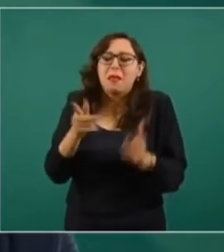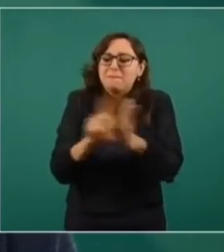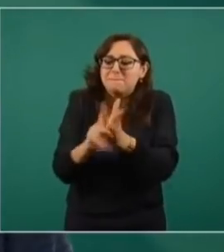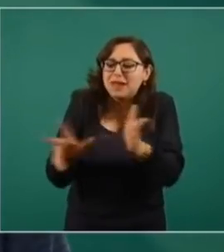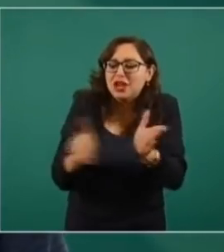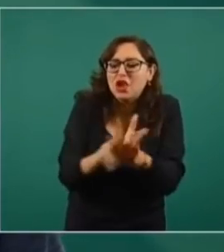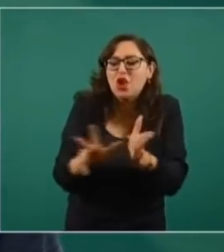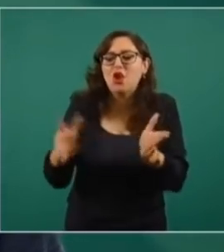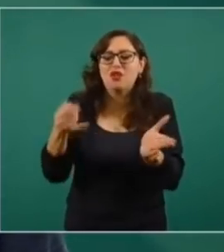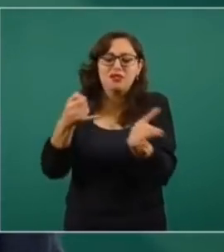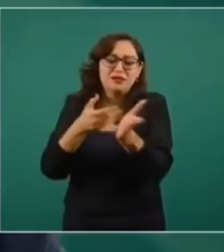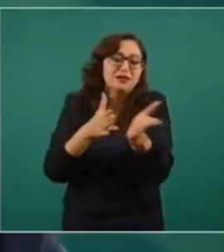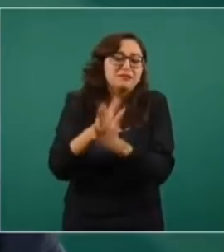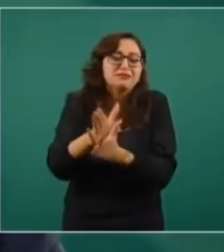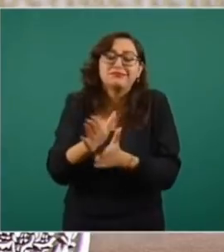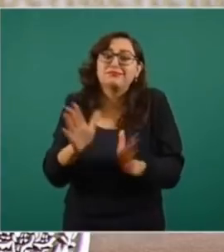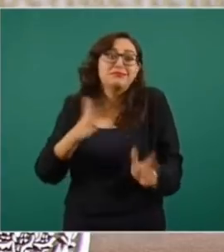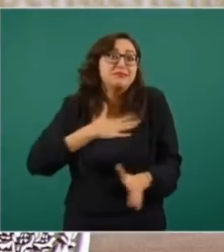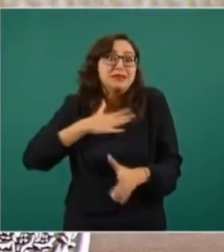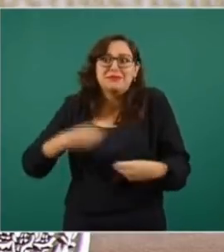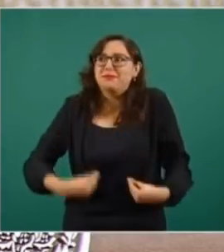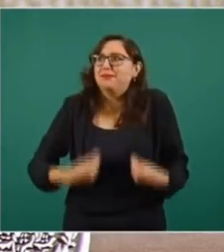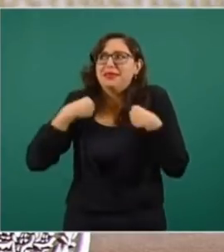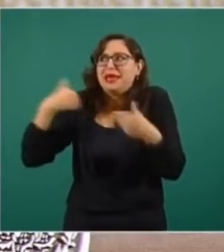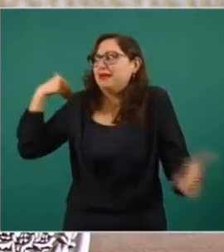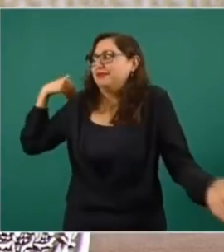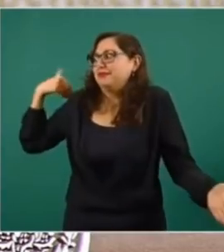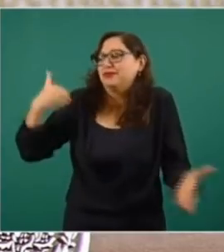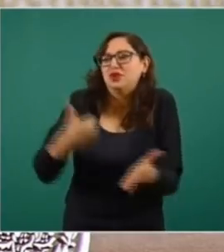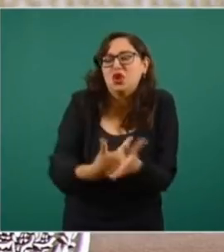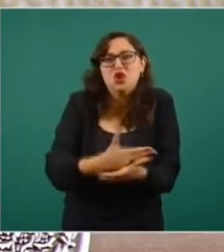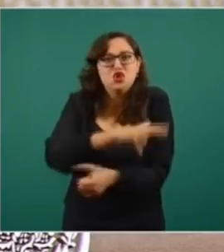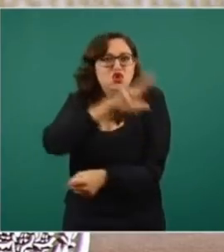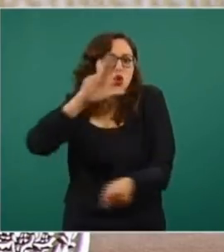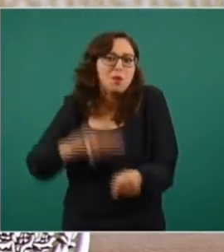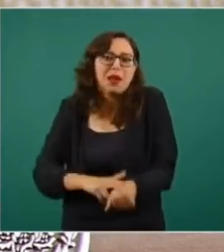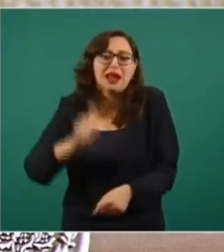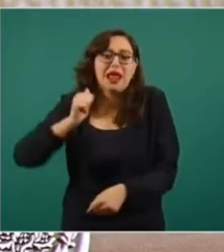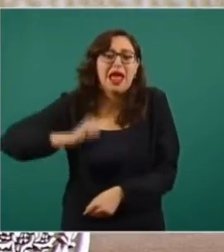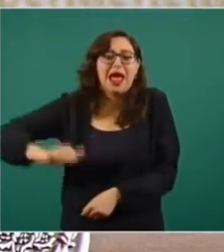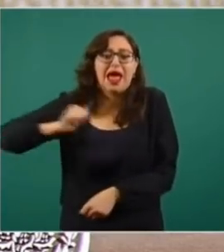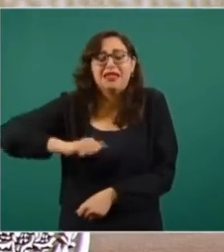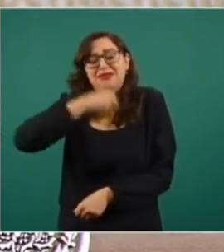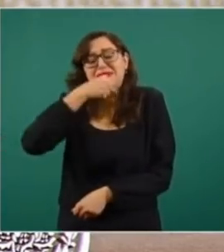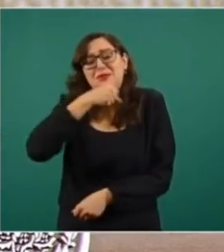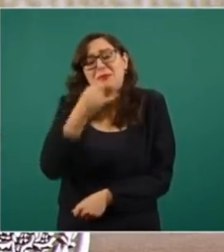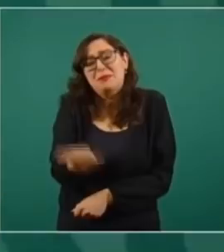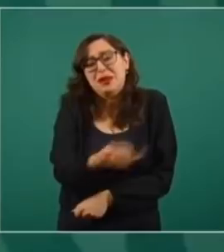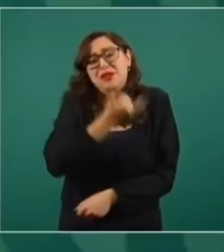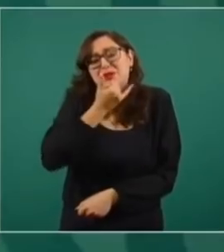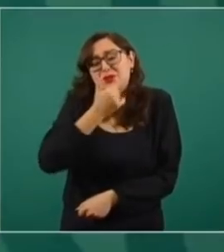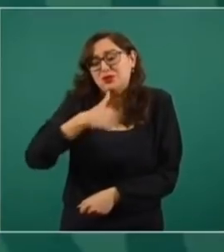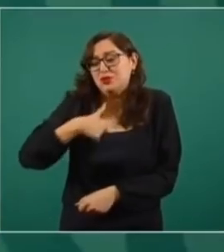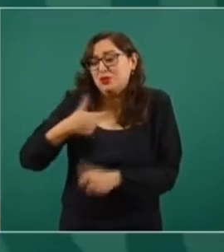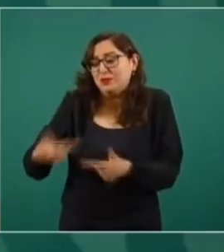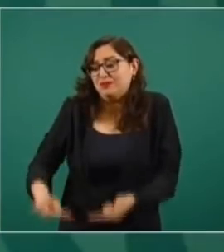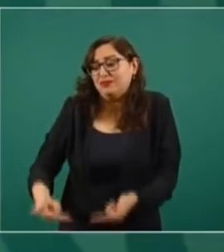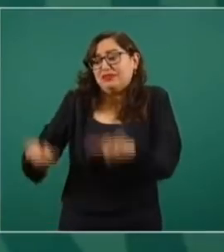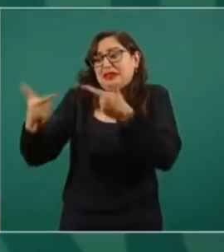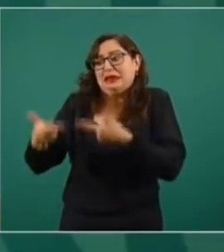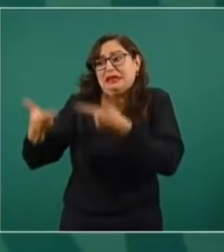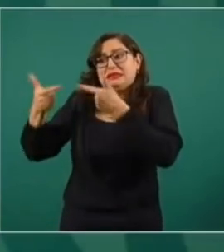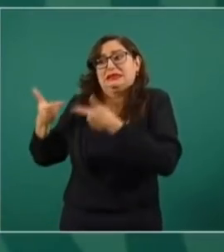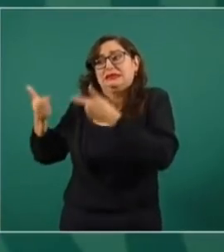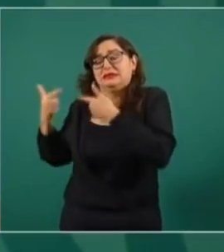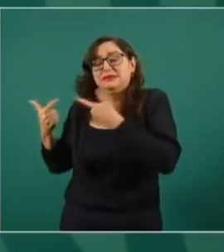mí lo normal durante prácticamente toda mi vida. pues soy de otra generación, pero además sí respeto muchísimo